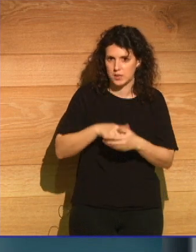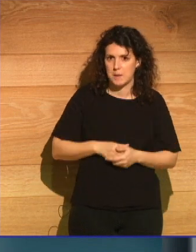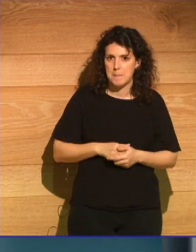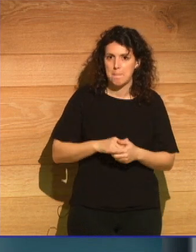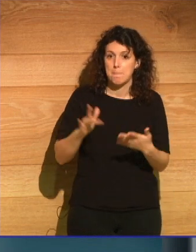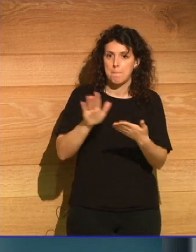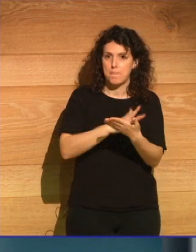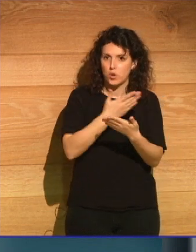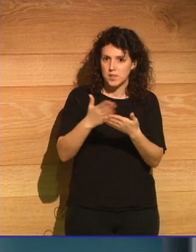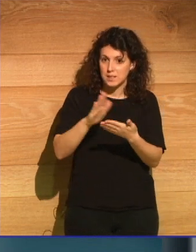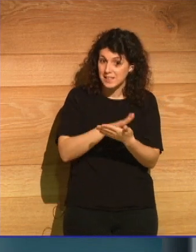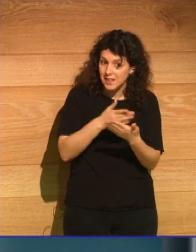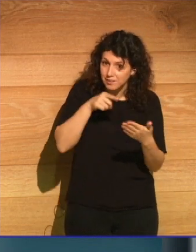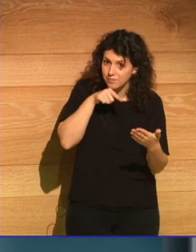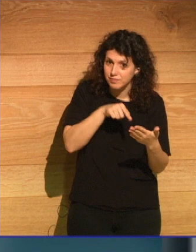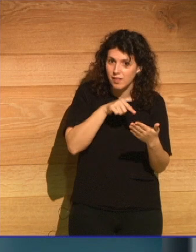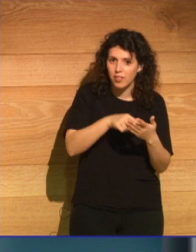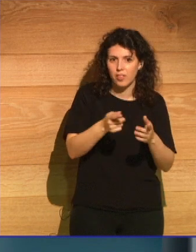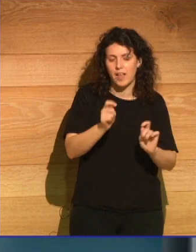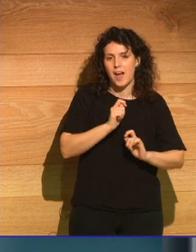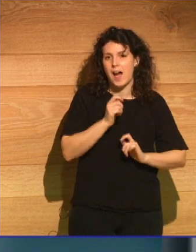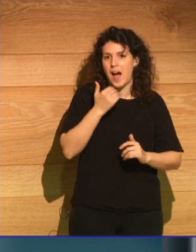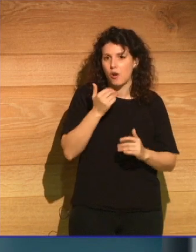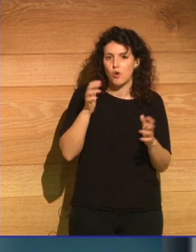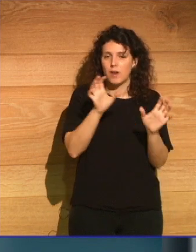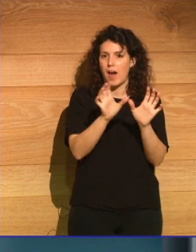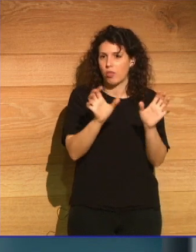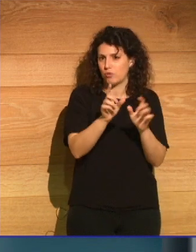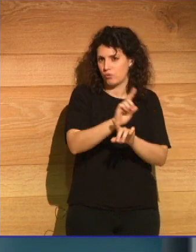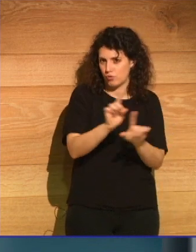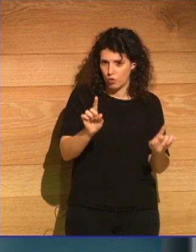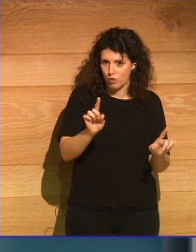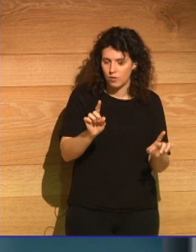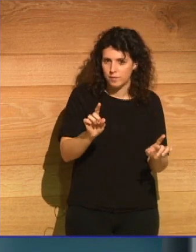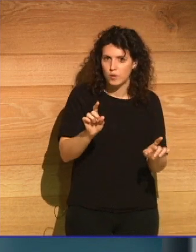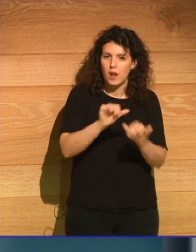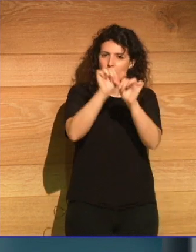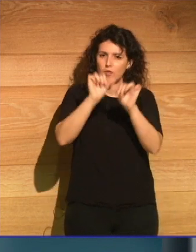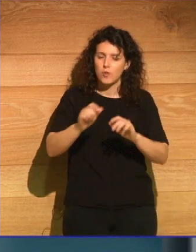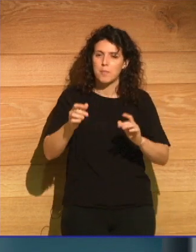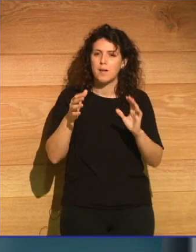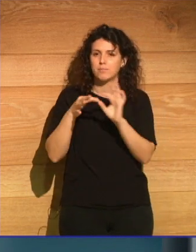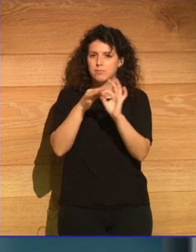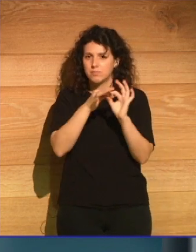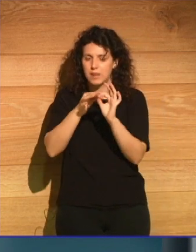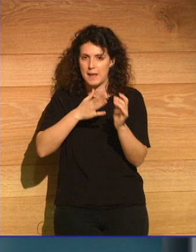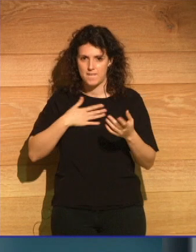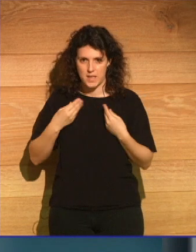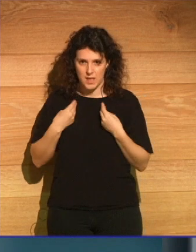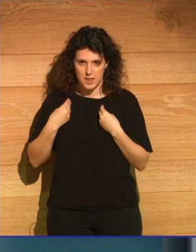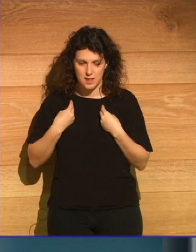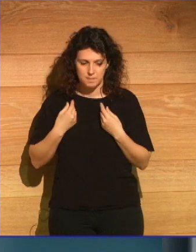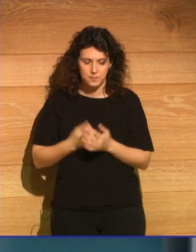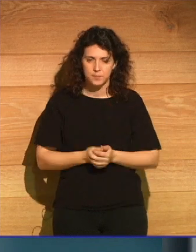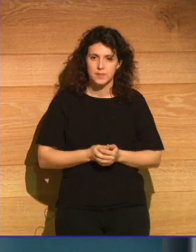poesía no es un mero adorno, es una forma de afirmar nuestro vínculo con la vida. Y aquí el